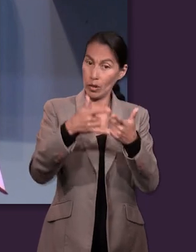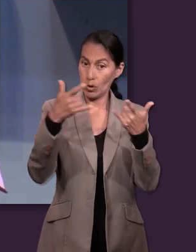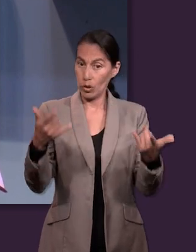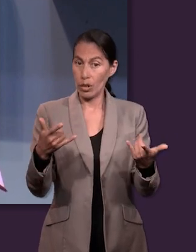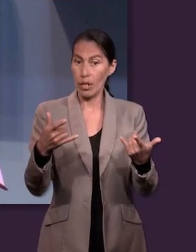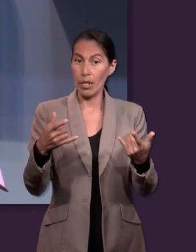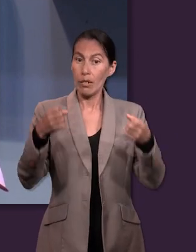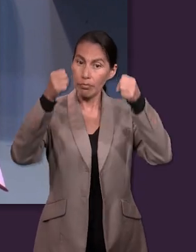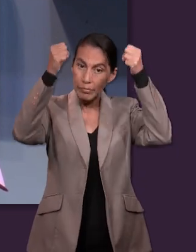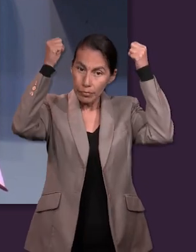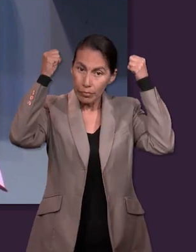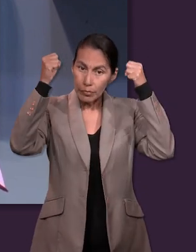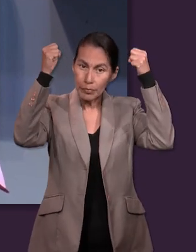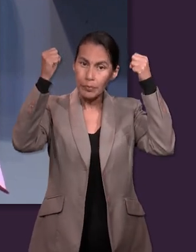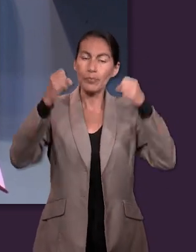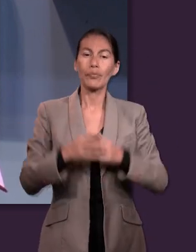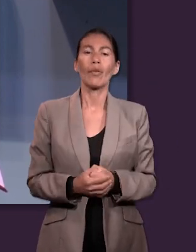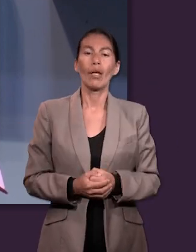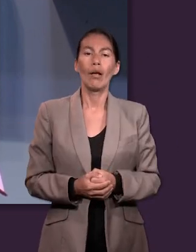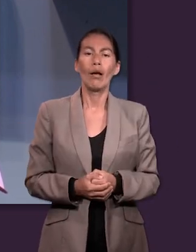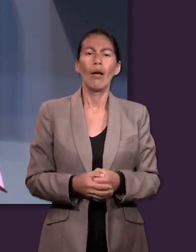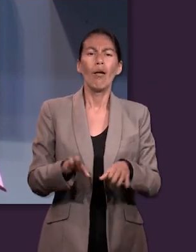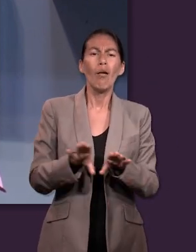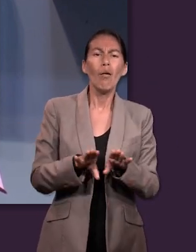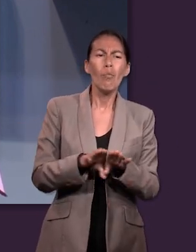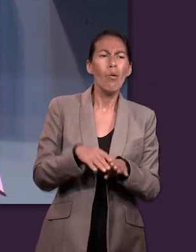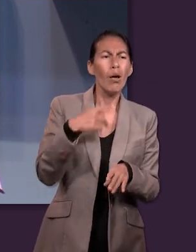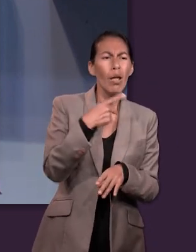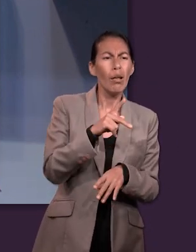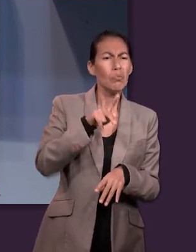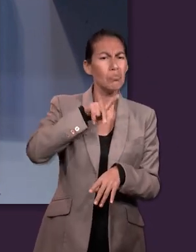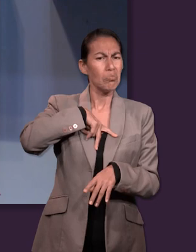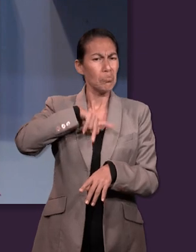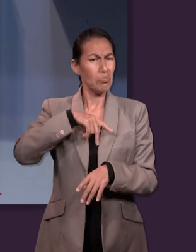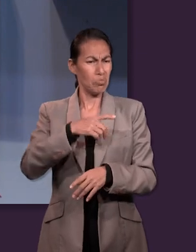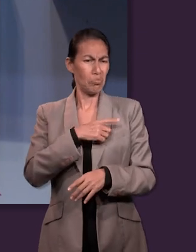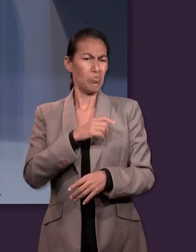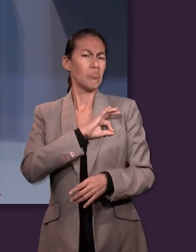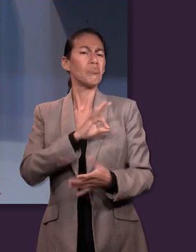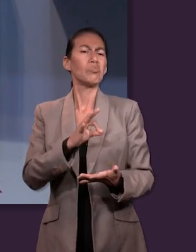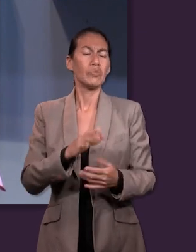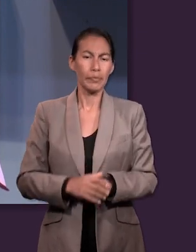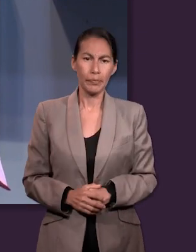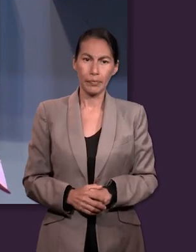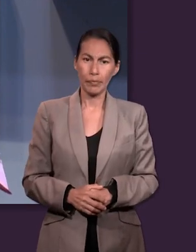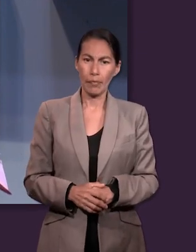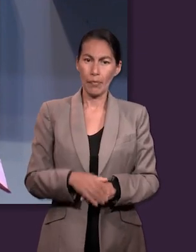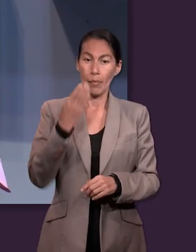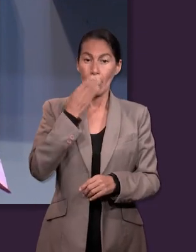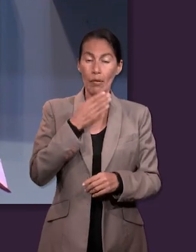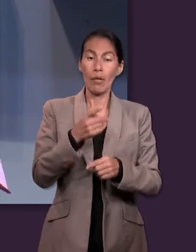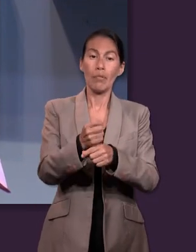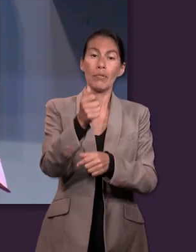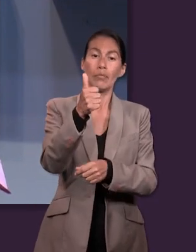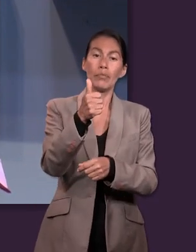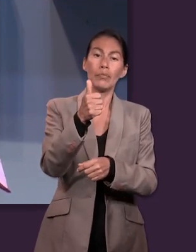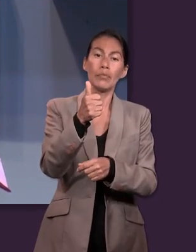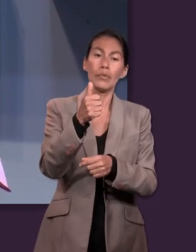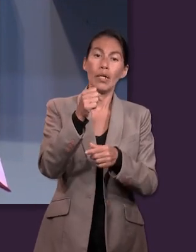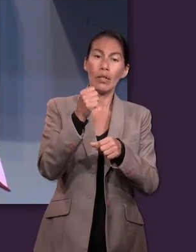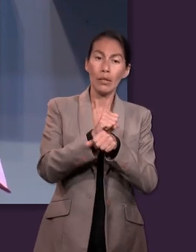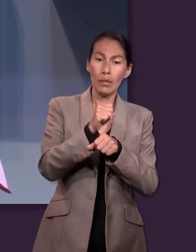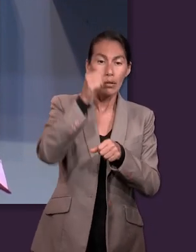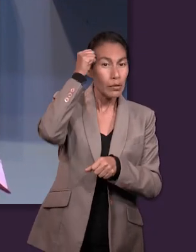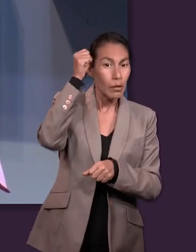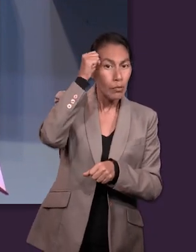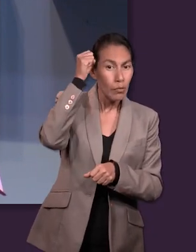Saúl nos muestra los pasos, los pasos, perdón, hacia la autosuficiencia, nos lo explica claramente en Primera de Samuel 13,